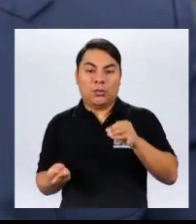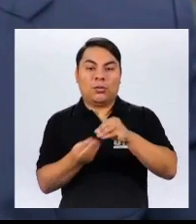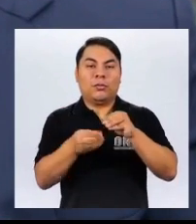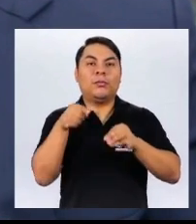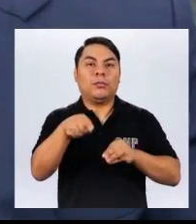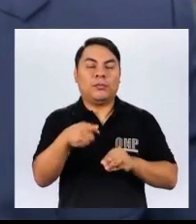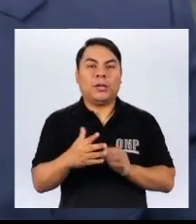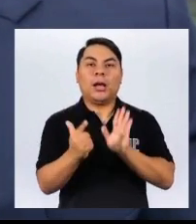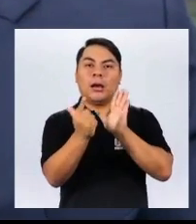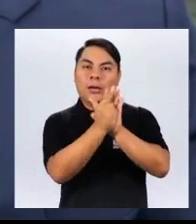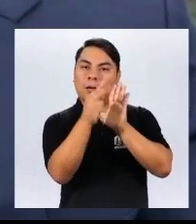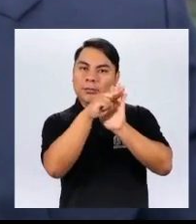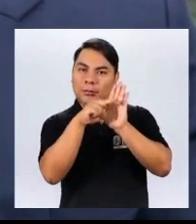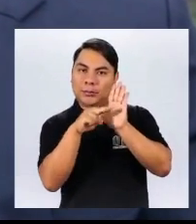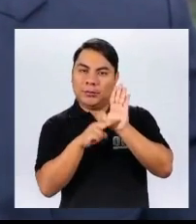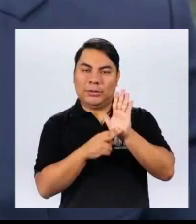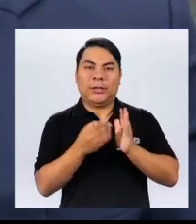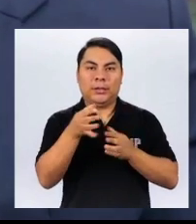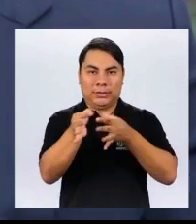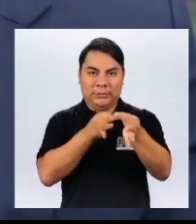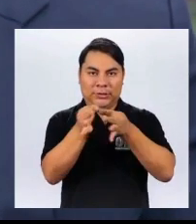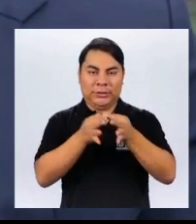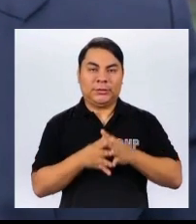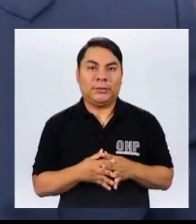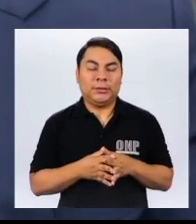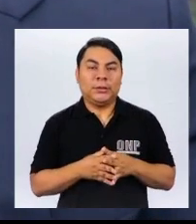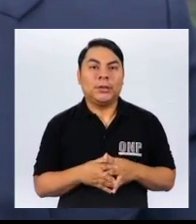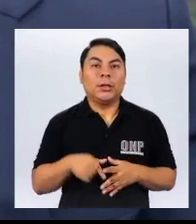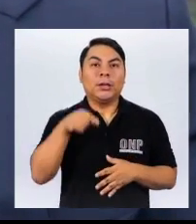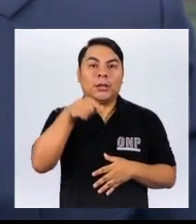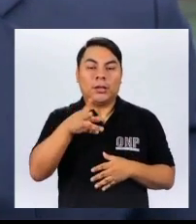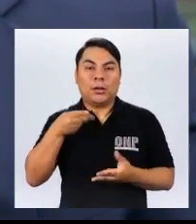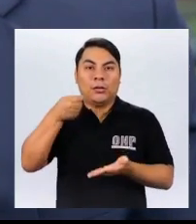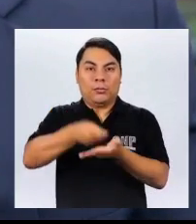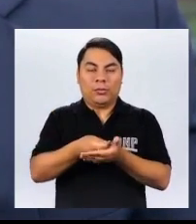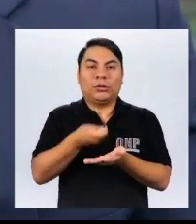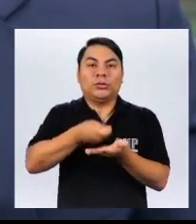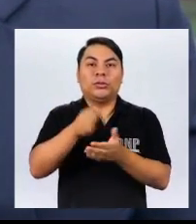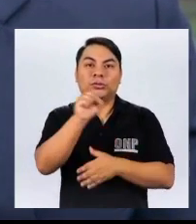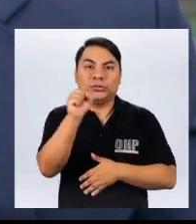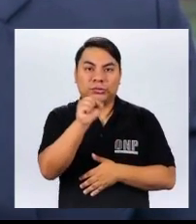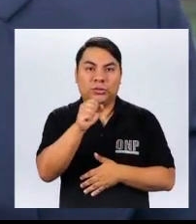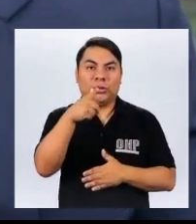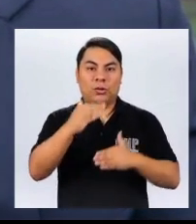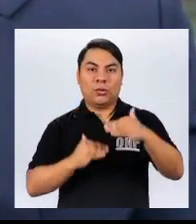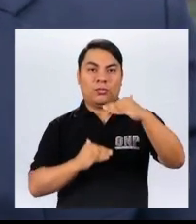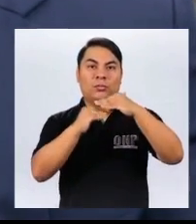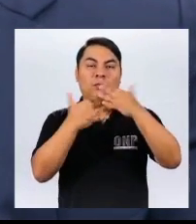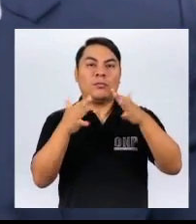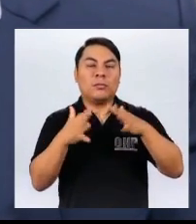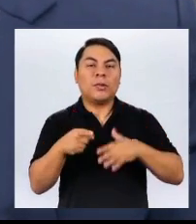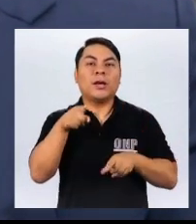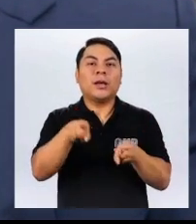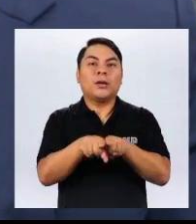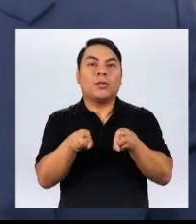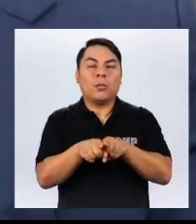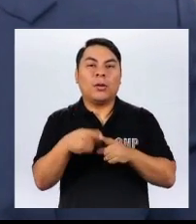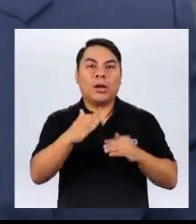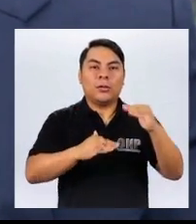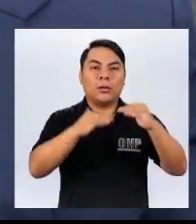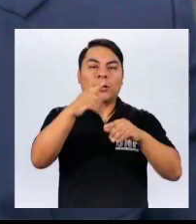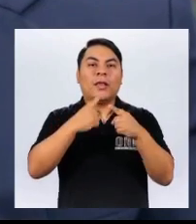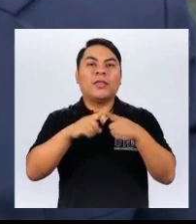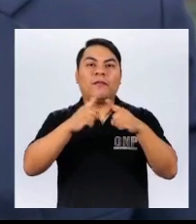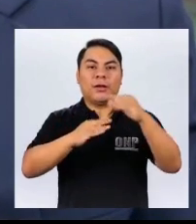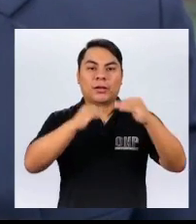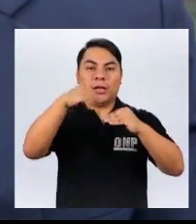bonos están sujetos a ciertas características que te voy a explicar Los bonos se expresan en moneda nacional y mantienen su valor constante en función del análisis de precios